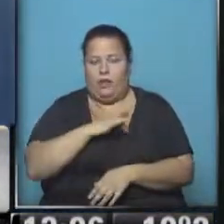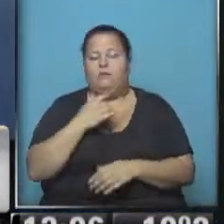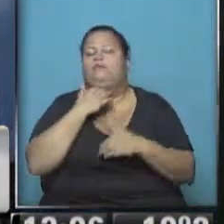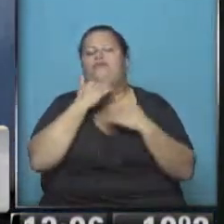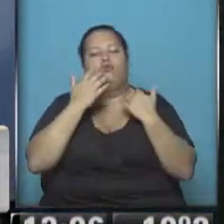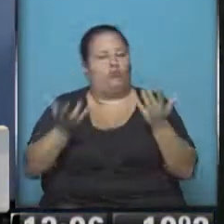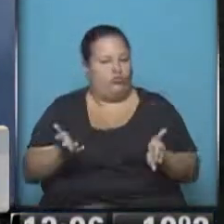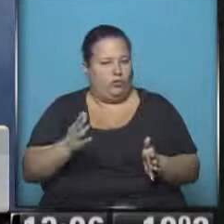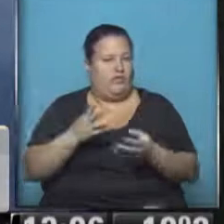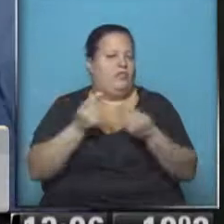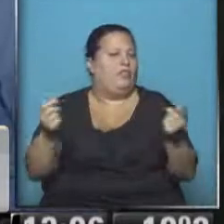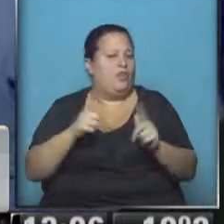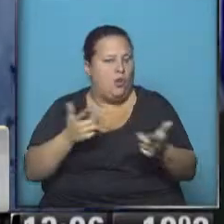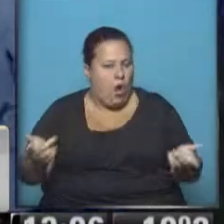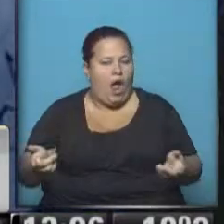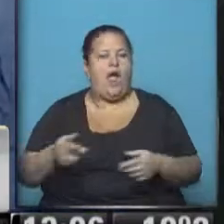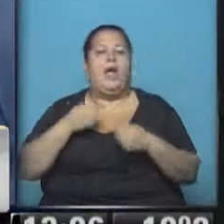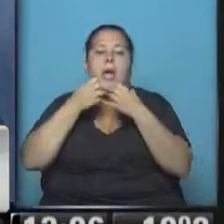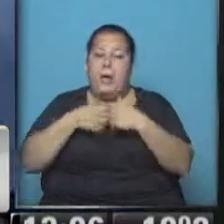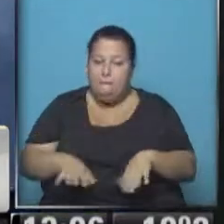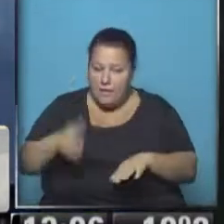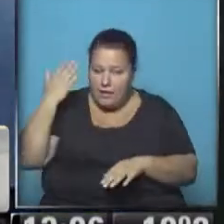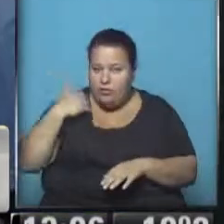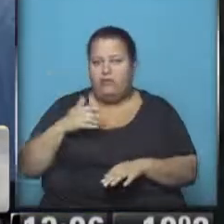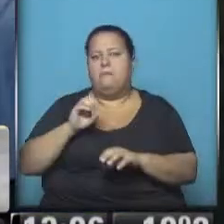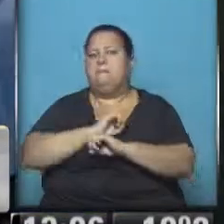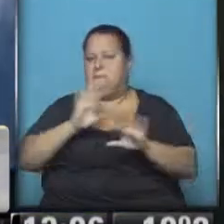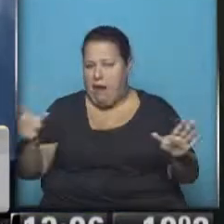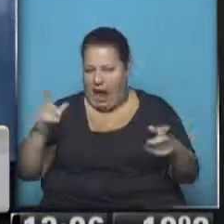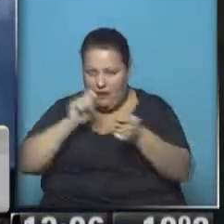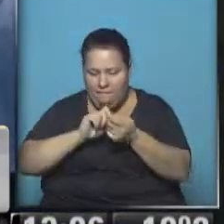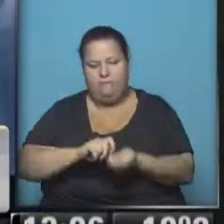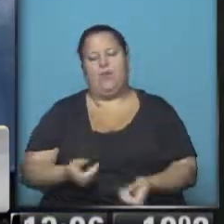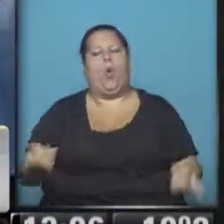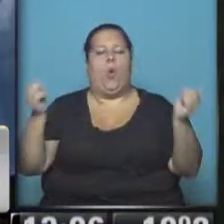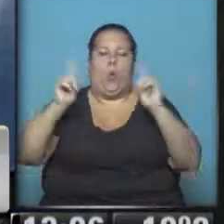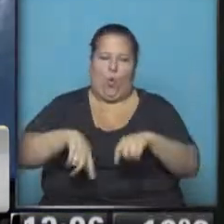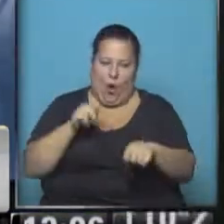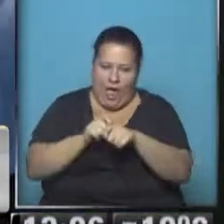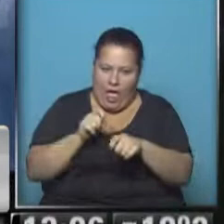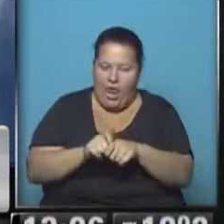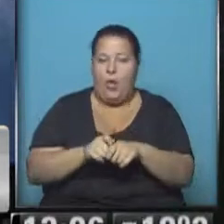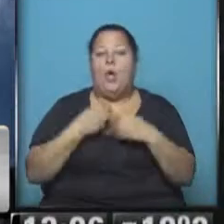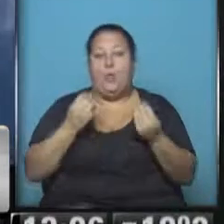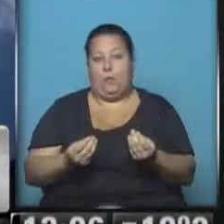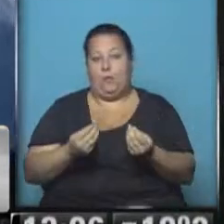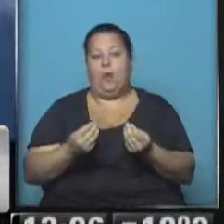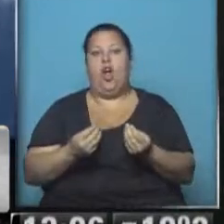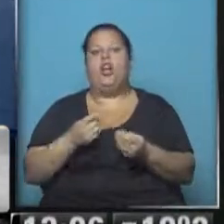sabemos por qué no la terminan, la comenzaron, estaba mal hecha, la reiniciaron nuevamente porque había